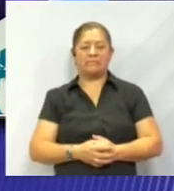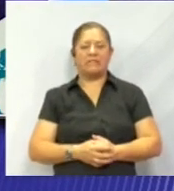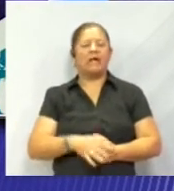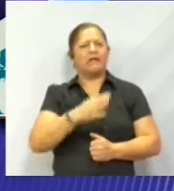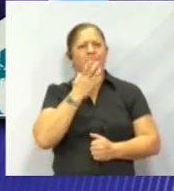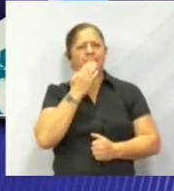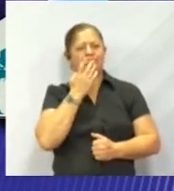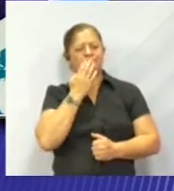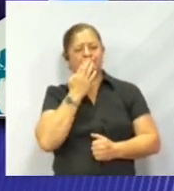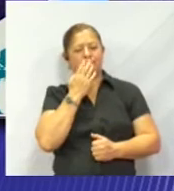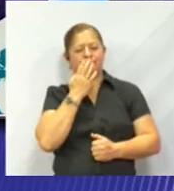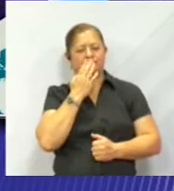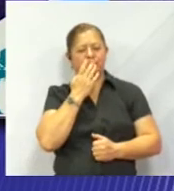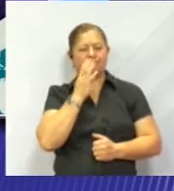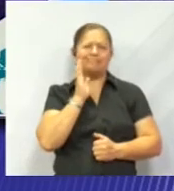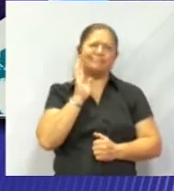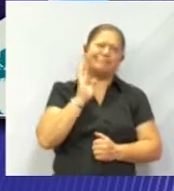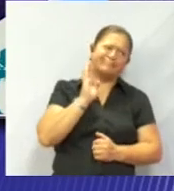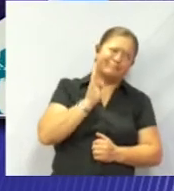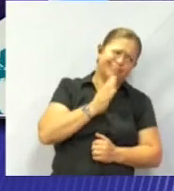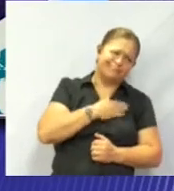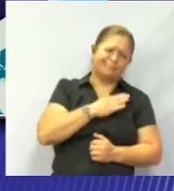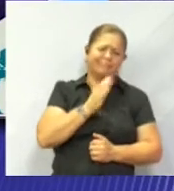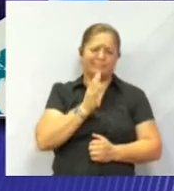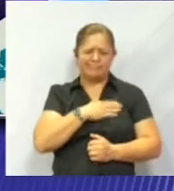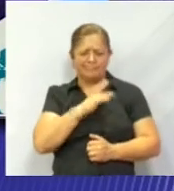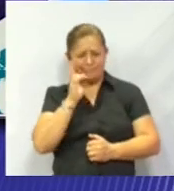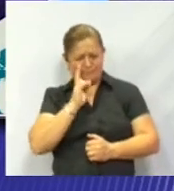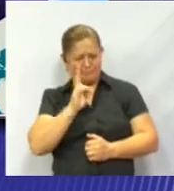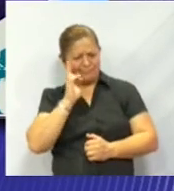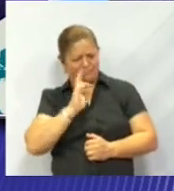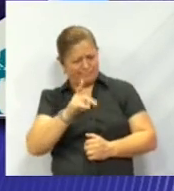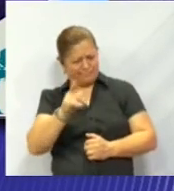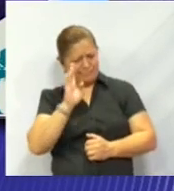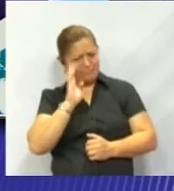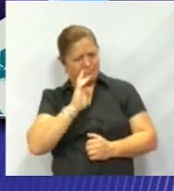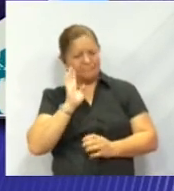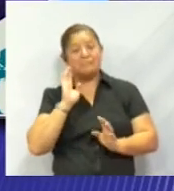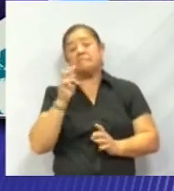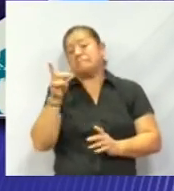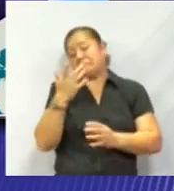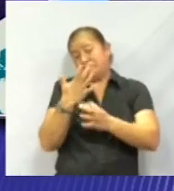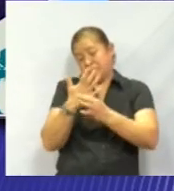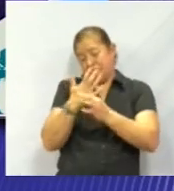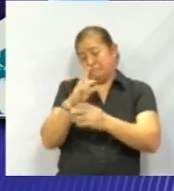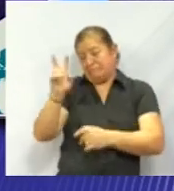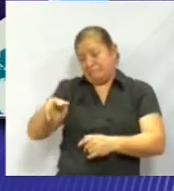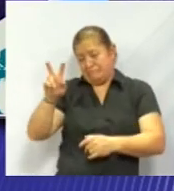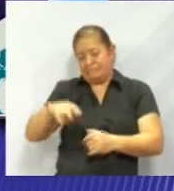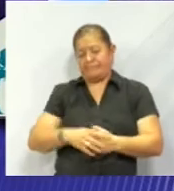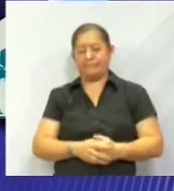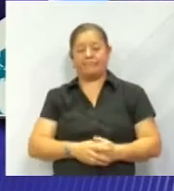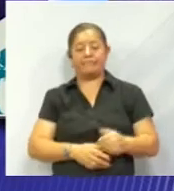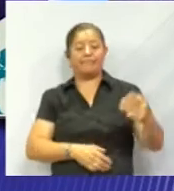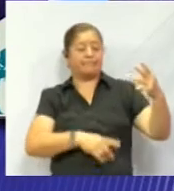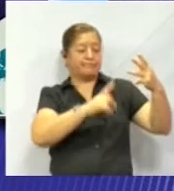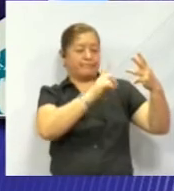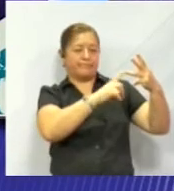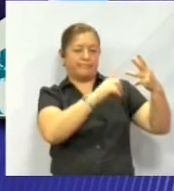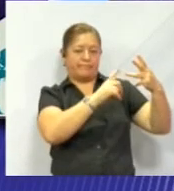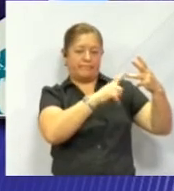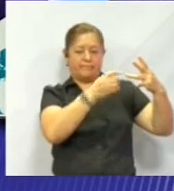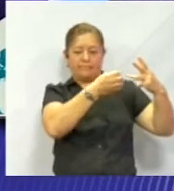Ok. Ok. Vamos a ver. Vamos a checar, Vamos a checar. Dijo verdad, verdad. Ok. Vamos con tu tercera